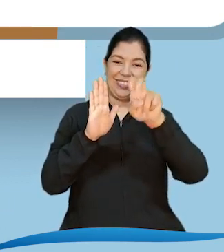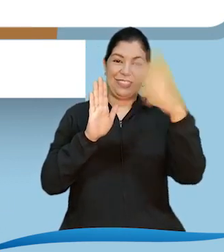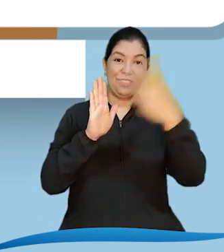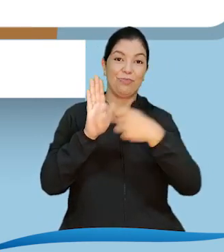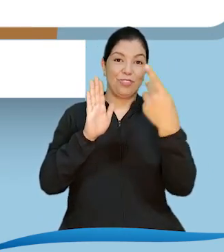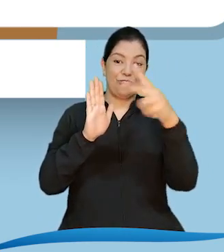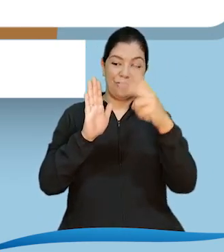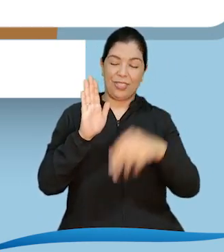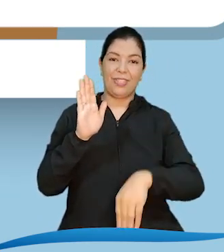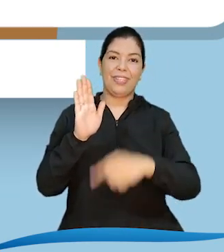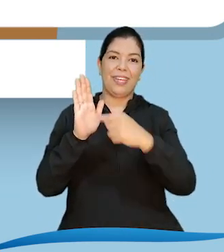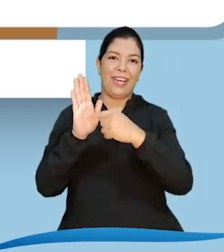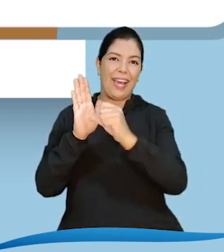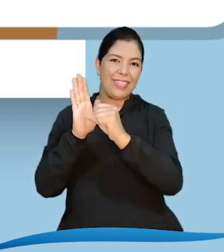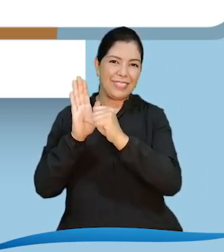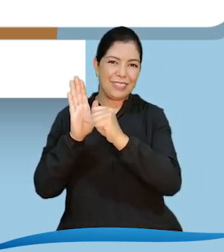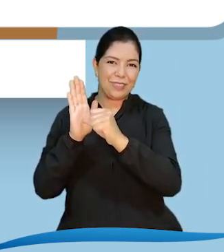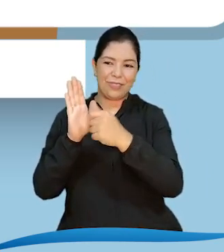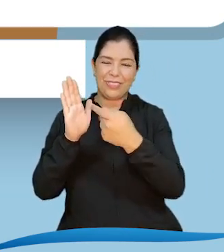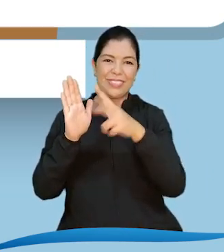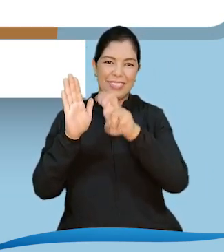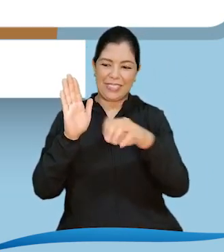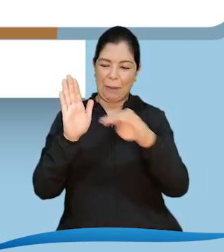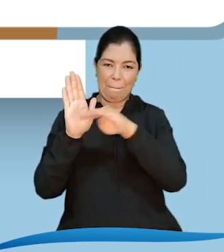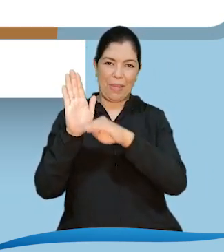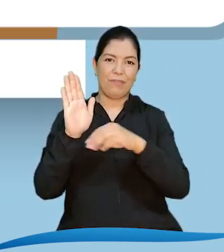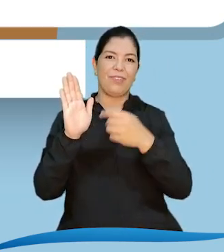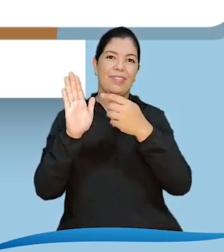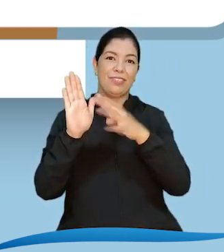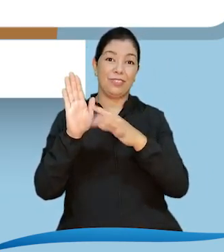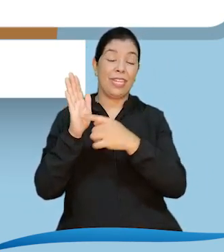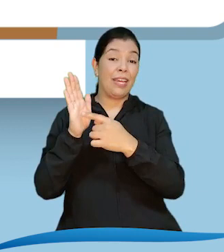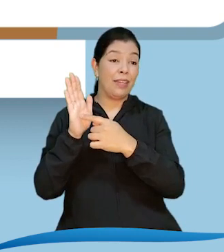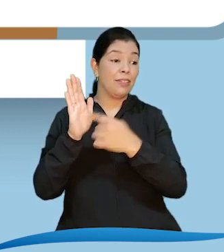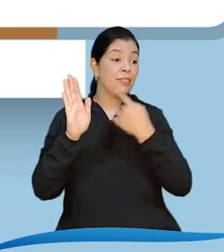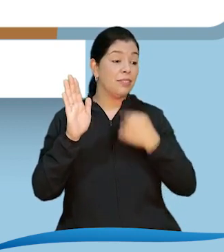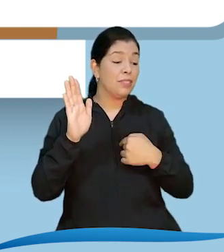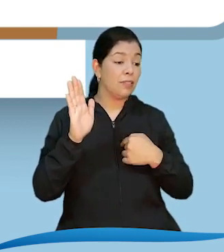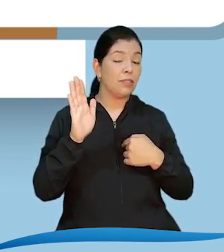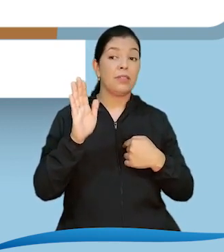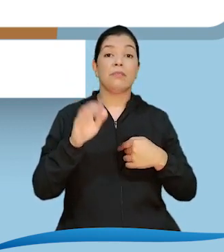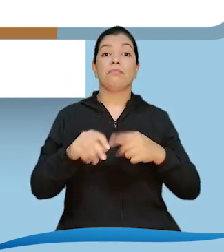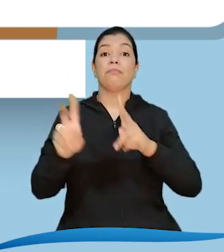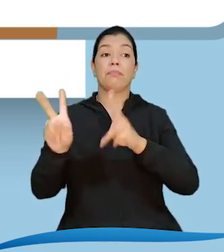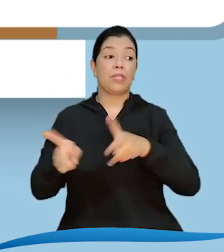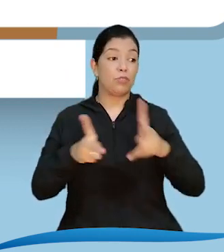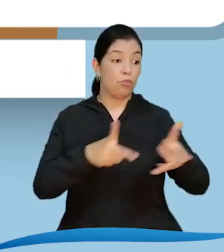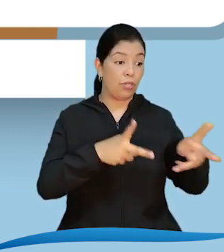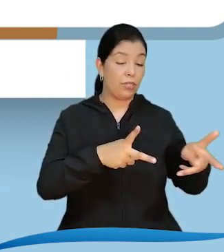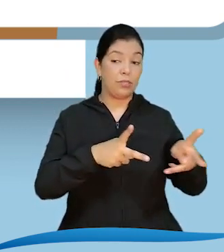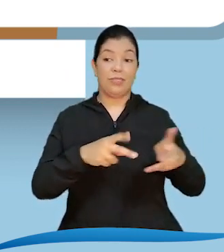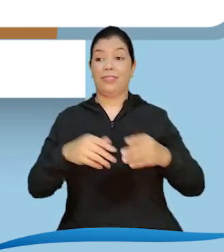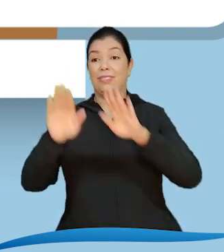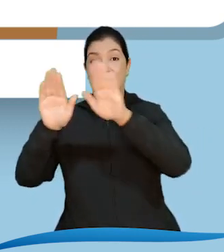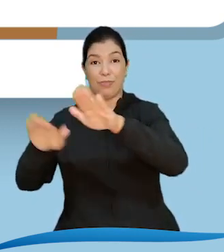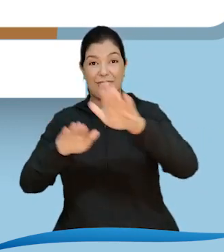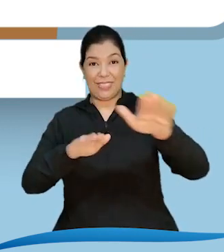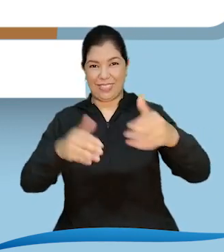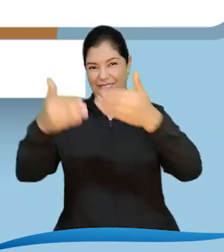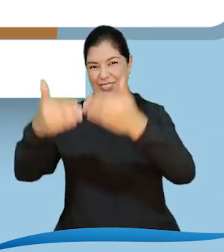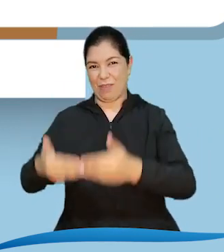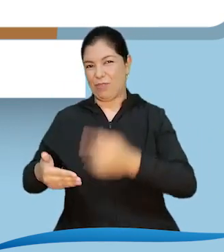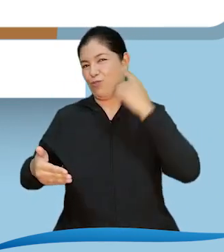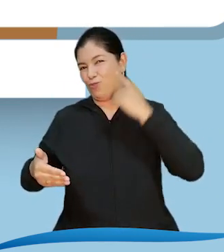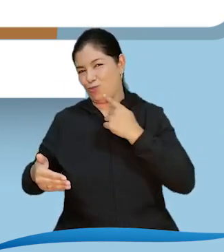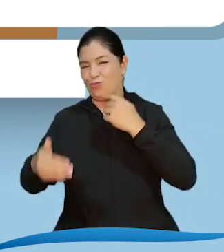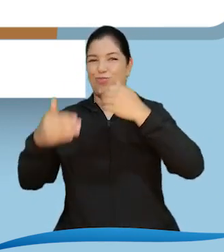2012 Los integrantes de la sociedad civil con discapacidad y el representante de personas jurídicas Cuya capacidad de